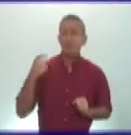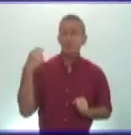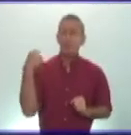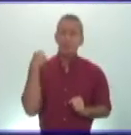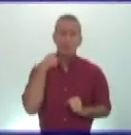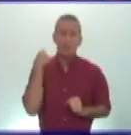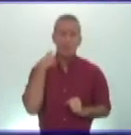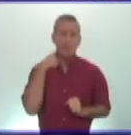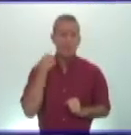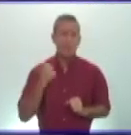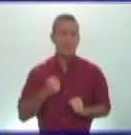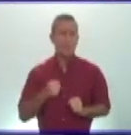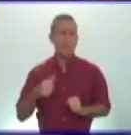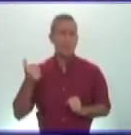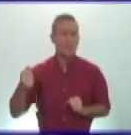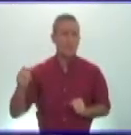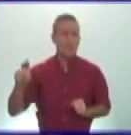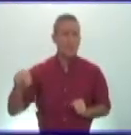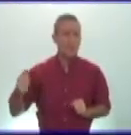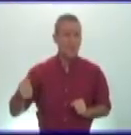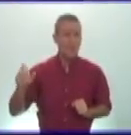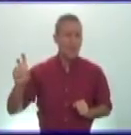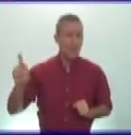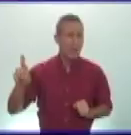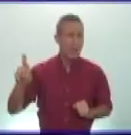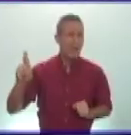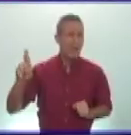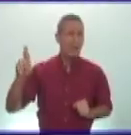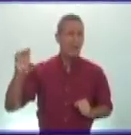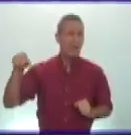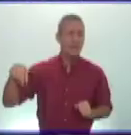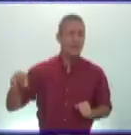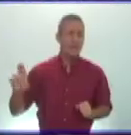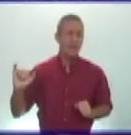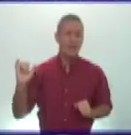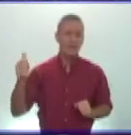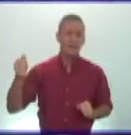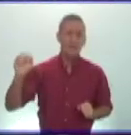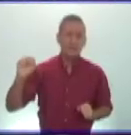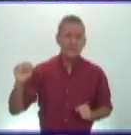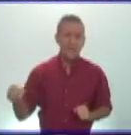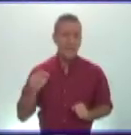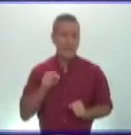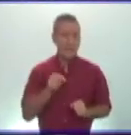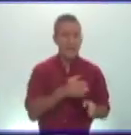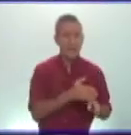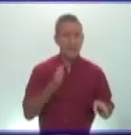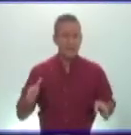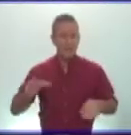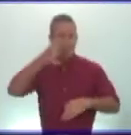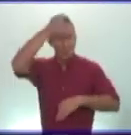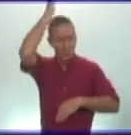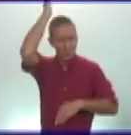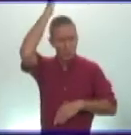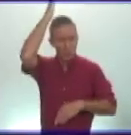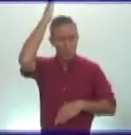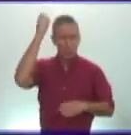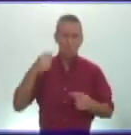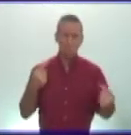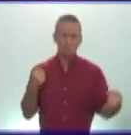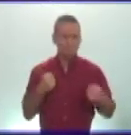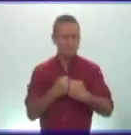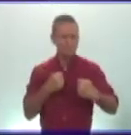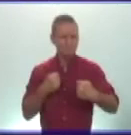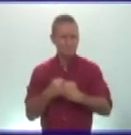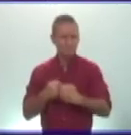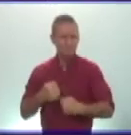generales romanos se hicieron emperadores fue la crisis del siglo tercero en esta época los romanos empezaron a tener encontronazos serios